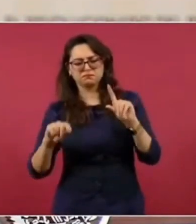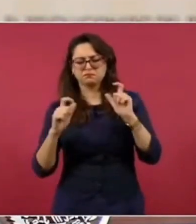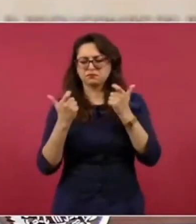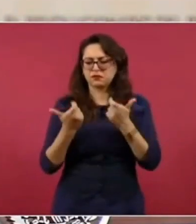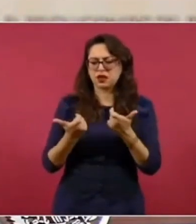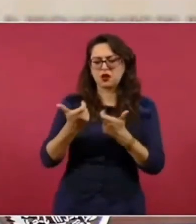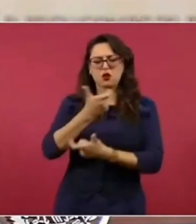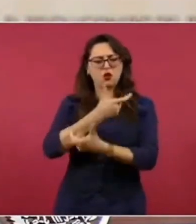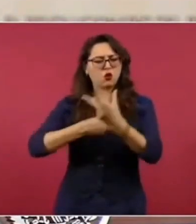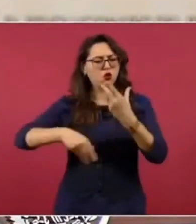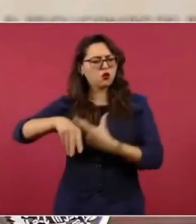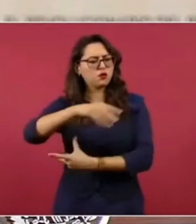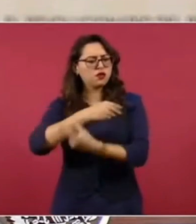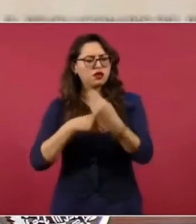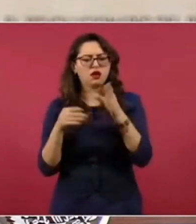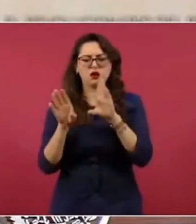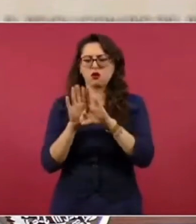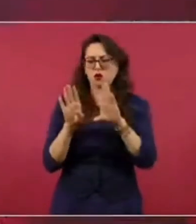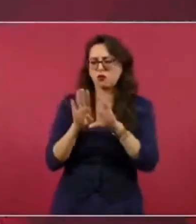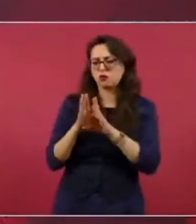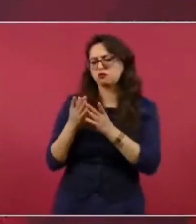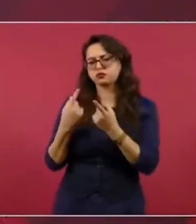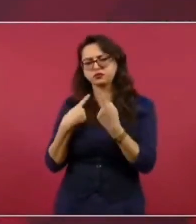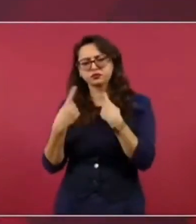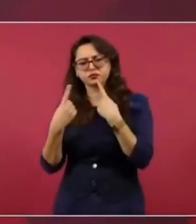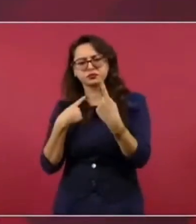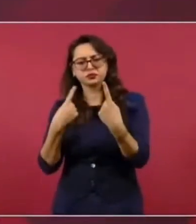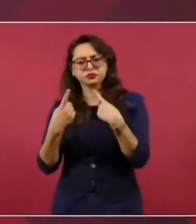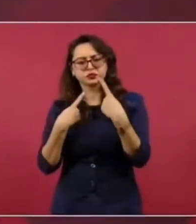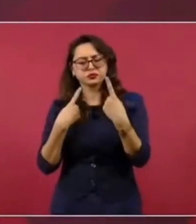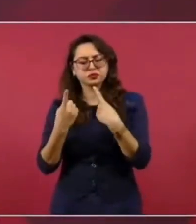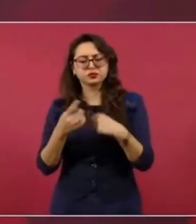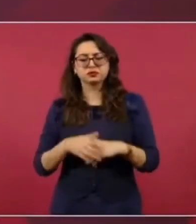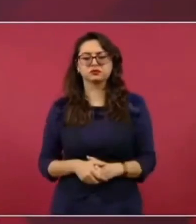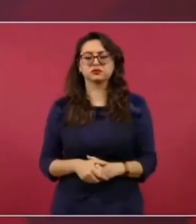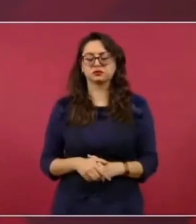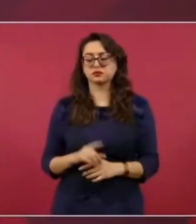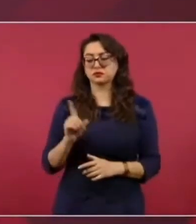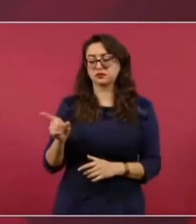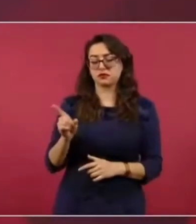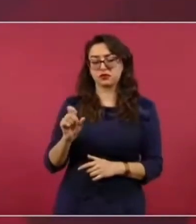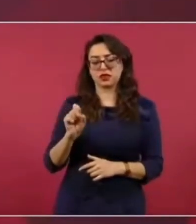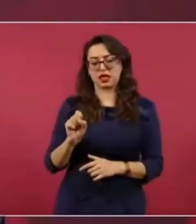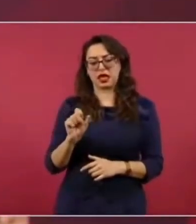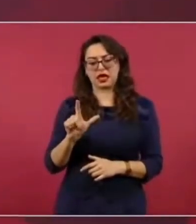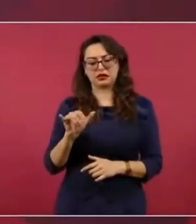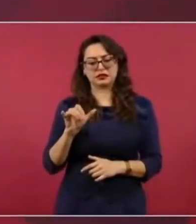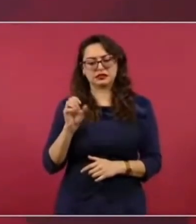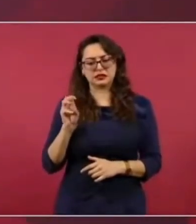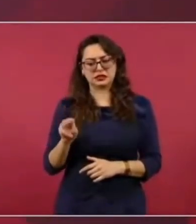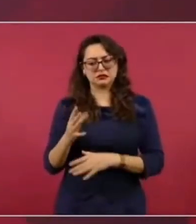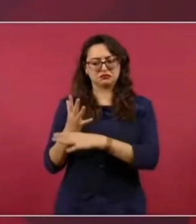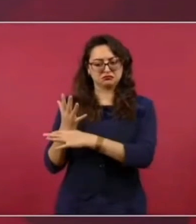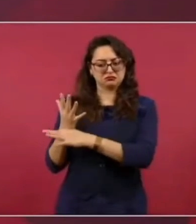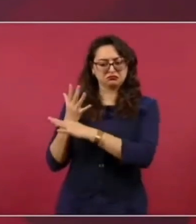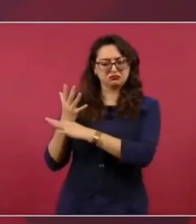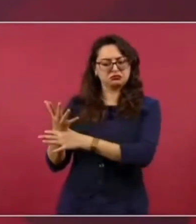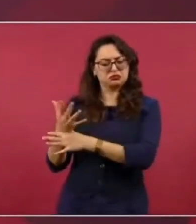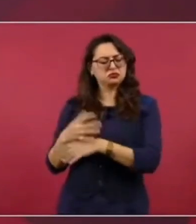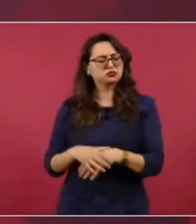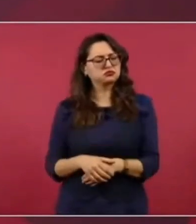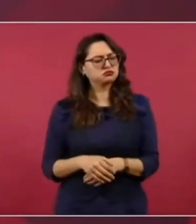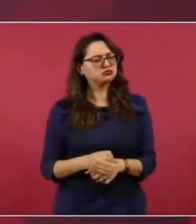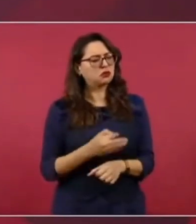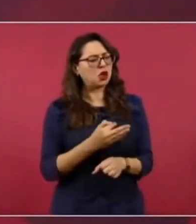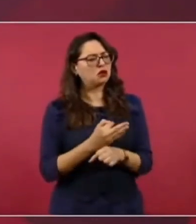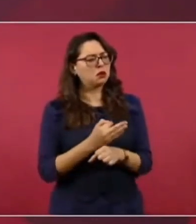de que se está viviendo un buen momento para la